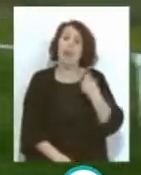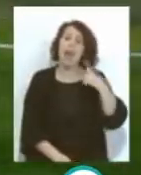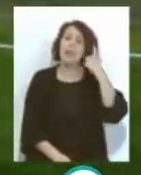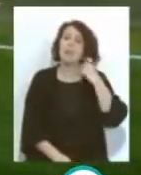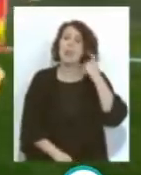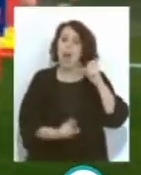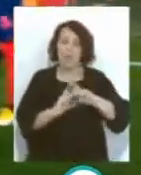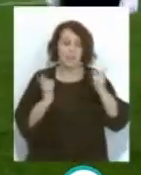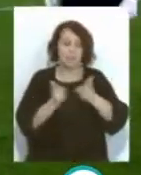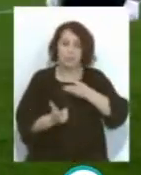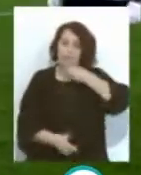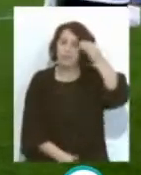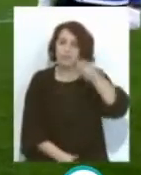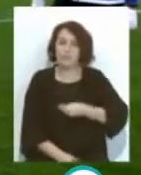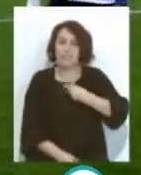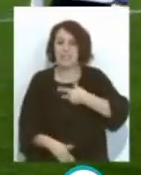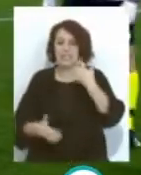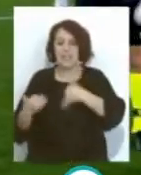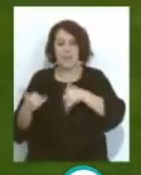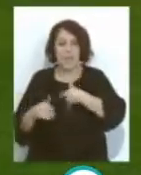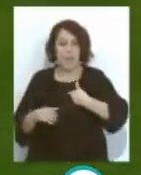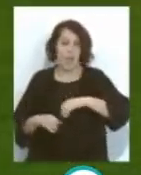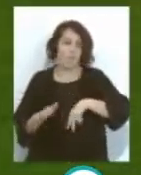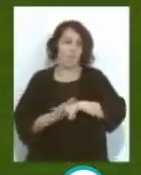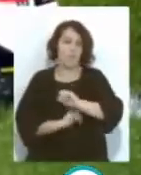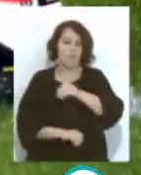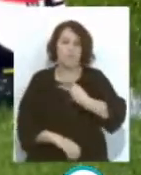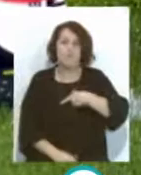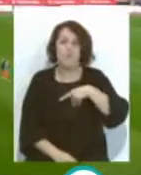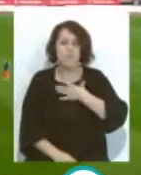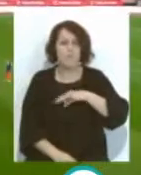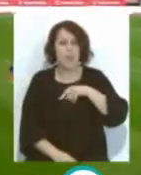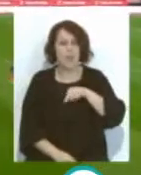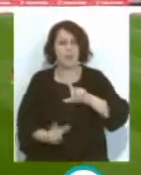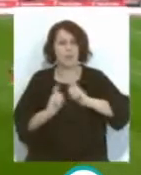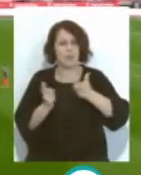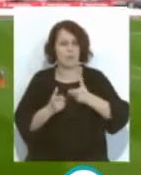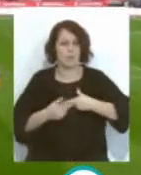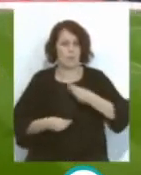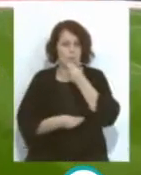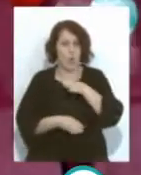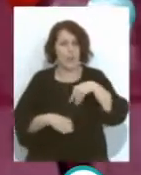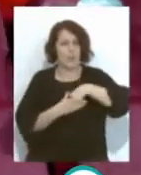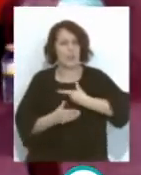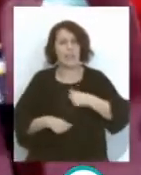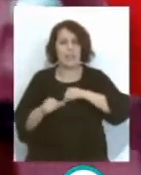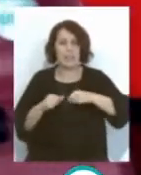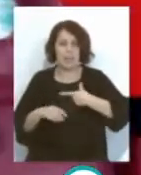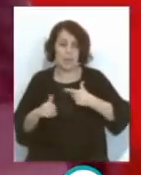Almería Que tiene un plantillón Y el Sevilla Fútbol Club Que posiblemente Sea el equipo Más en forma De la liga Junto con el Atlético De Madrid